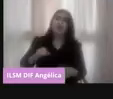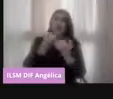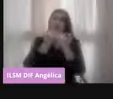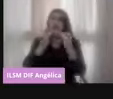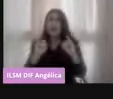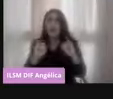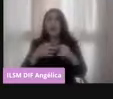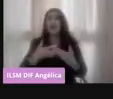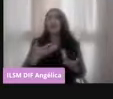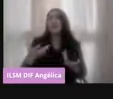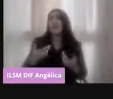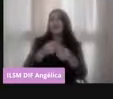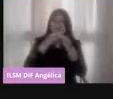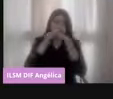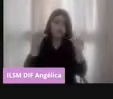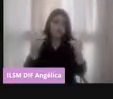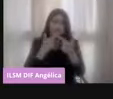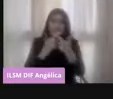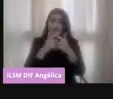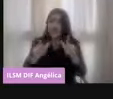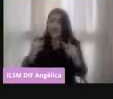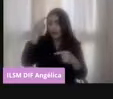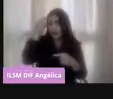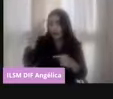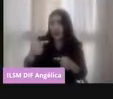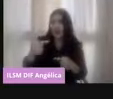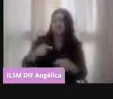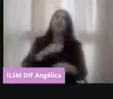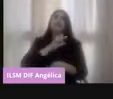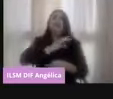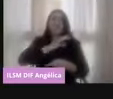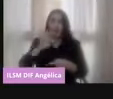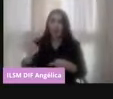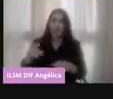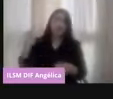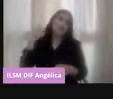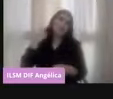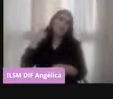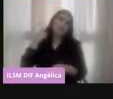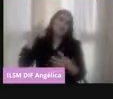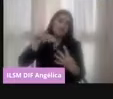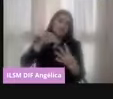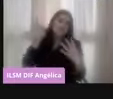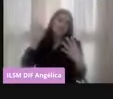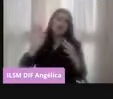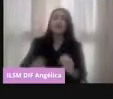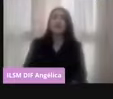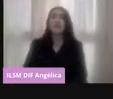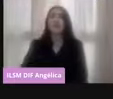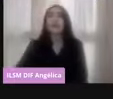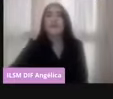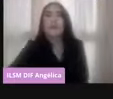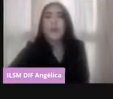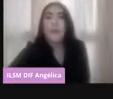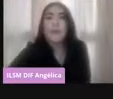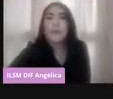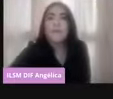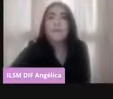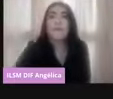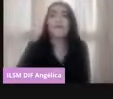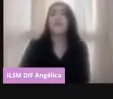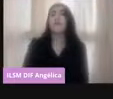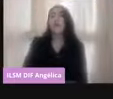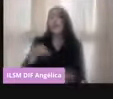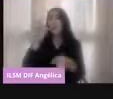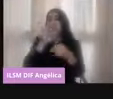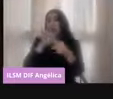libremente para tomar parte de la forma política en los asuntos políticos del país. Y votar en las consultas populares